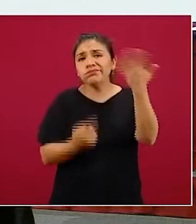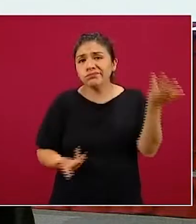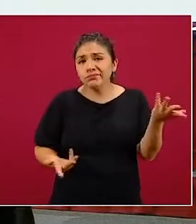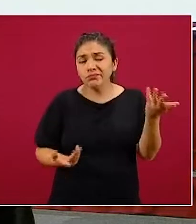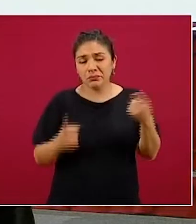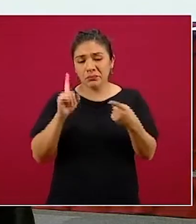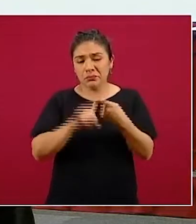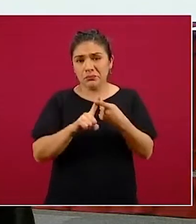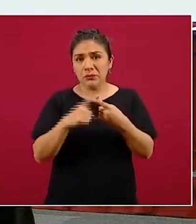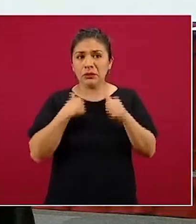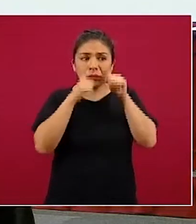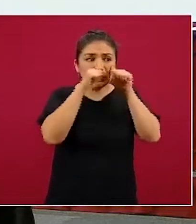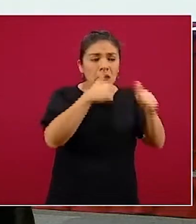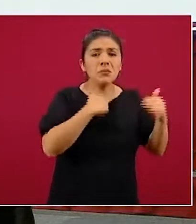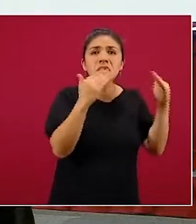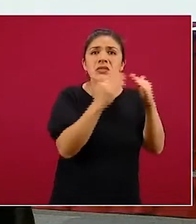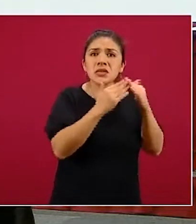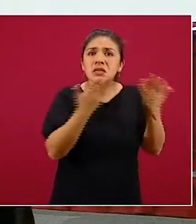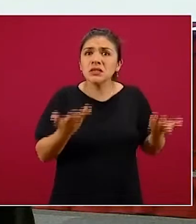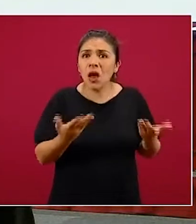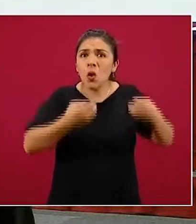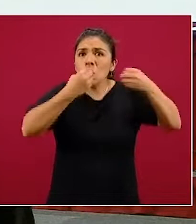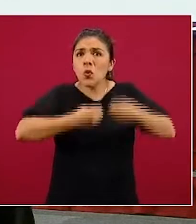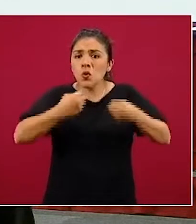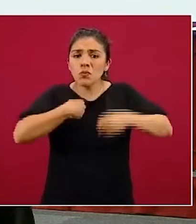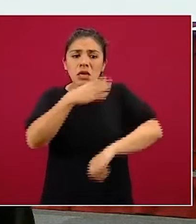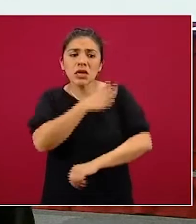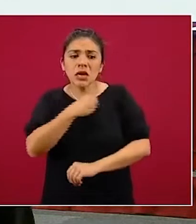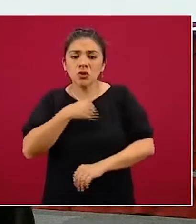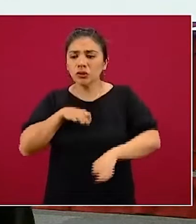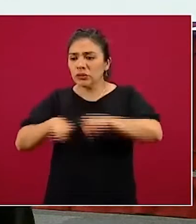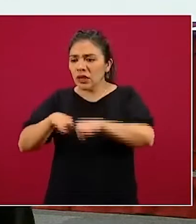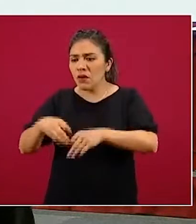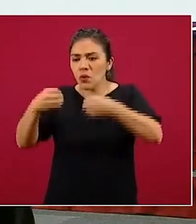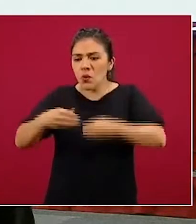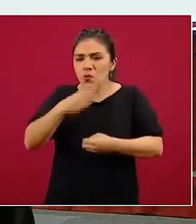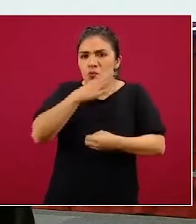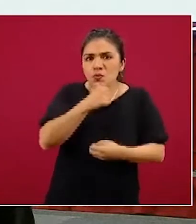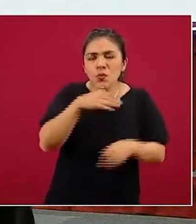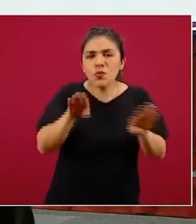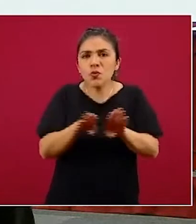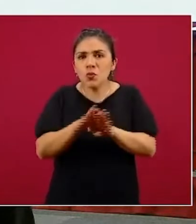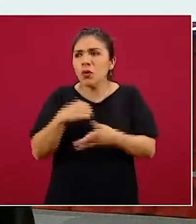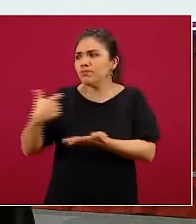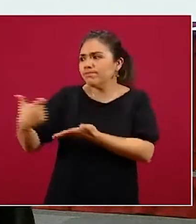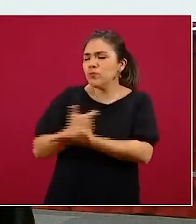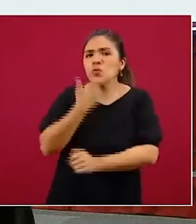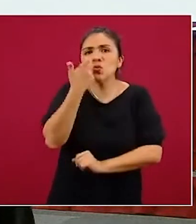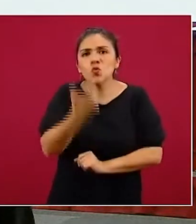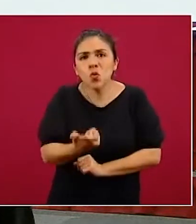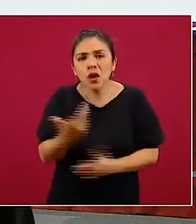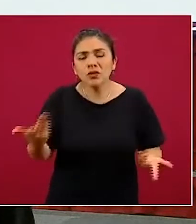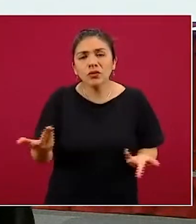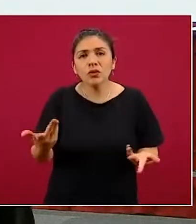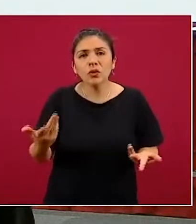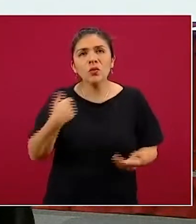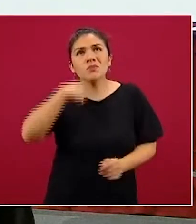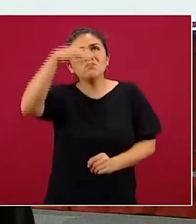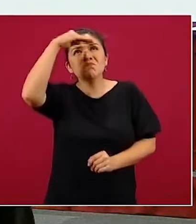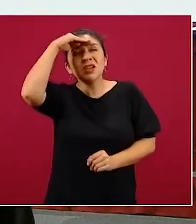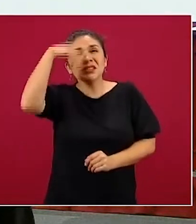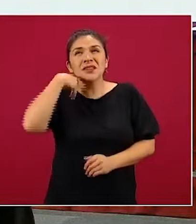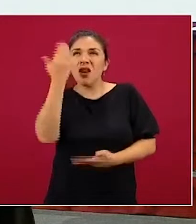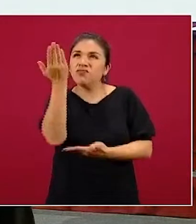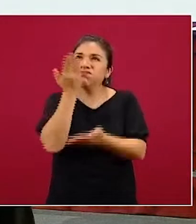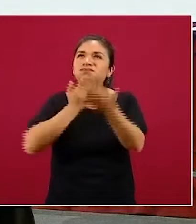es cuánto le va a dedicar al hogar, cuánto le va dedicar a los hijos, cómo va entrar a trabajar, qué salario le van a pagar, cuál es expectativa